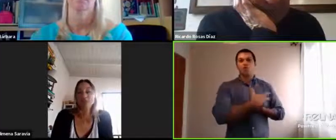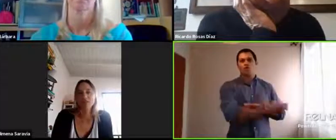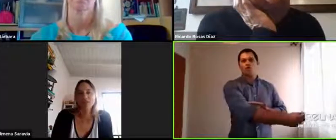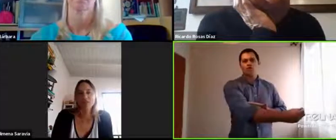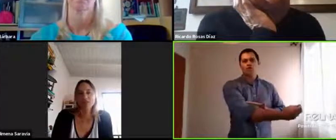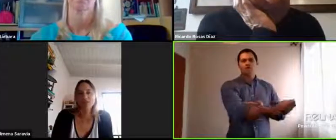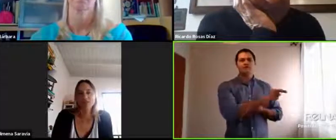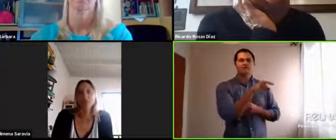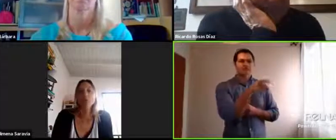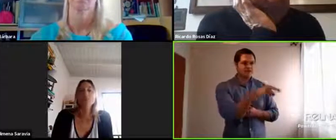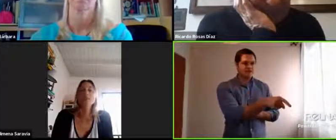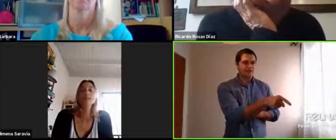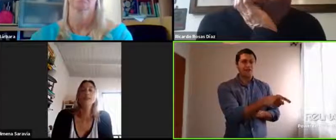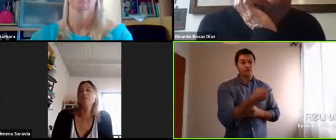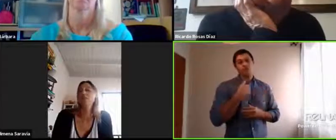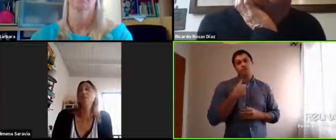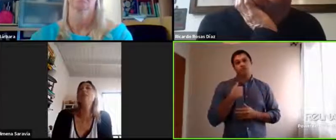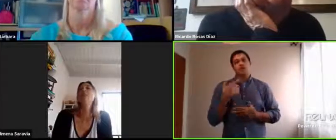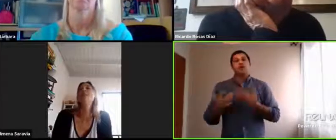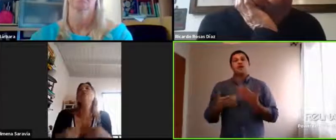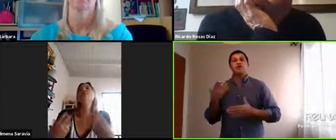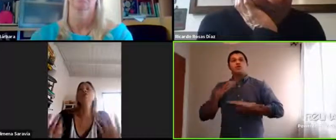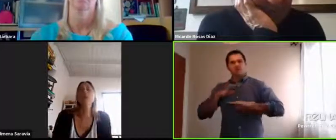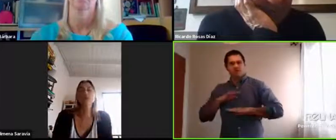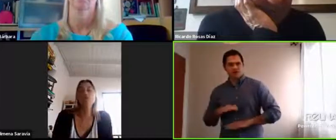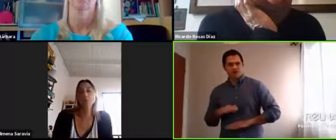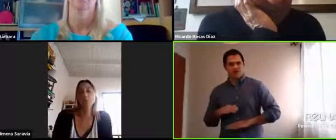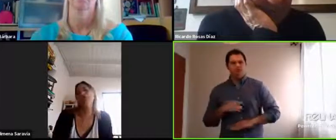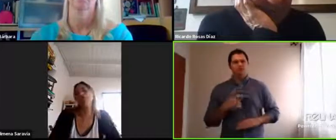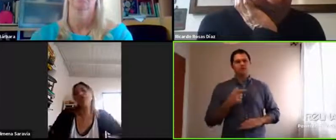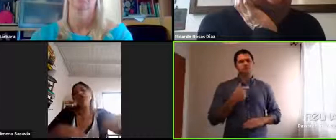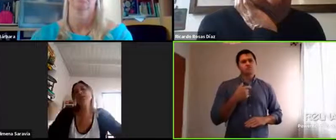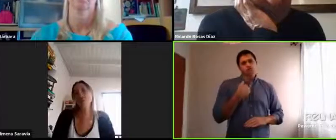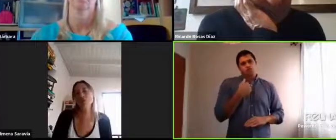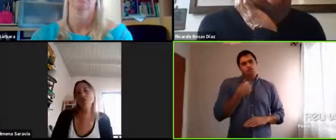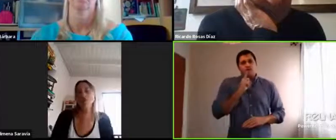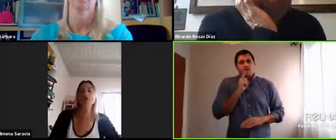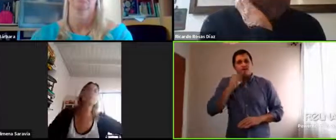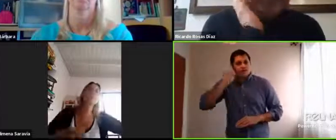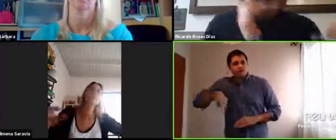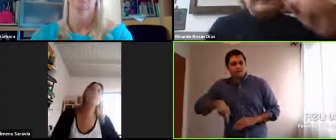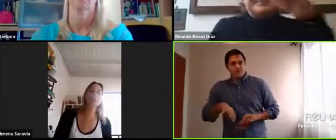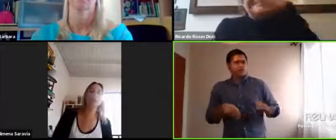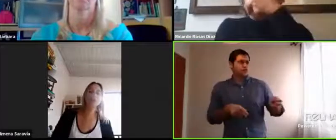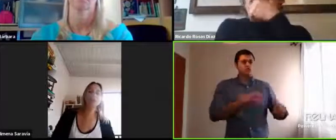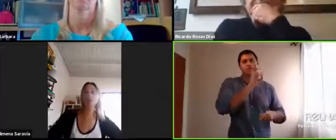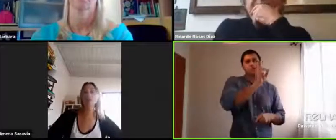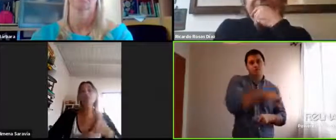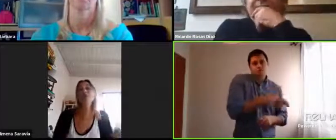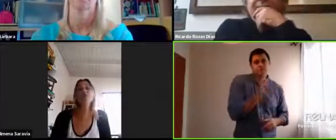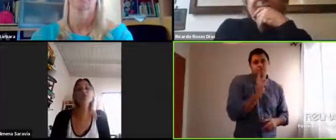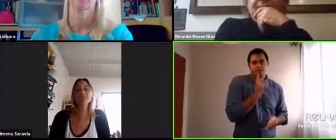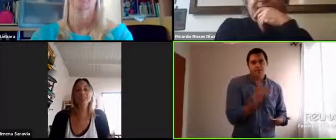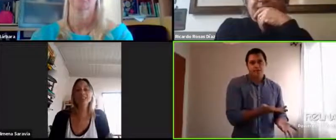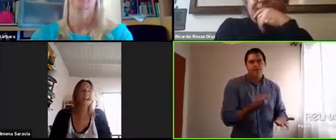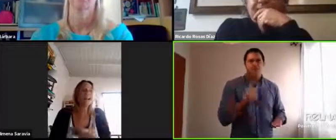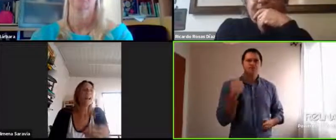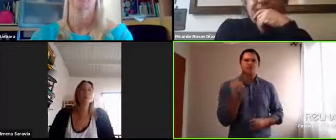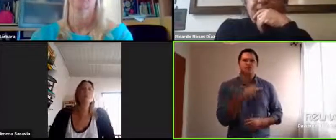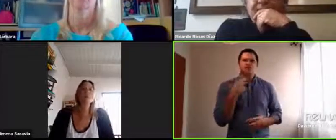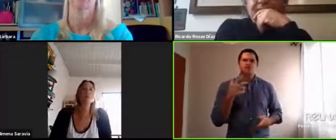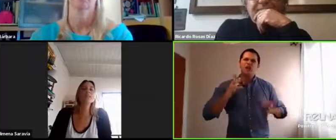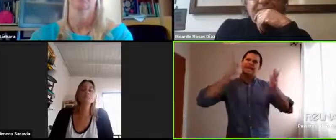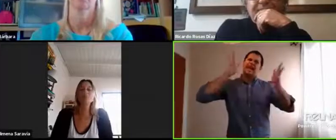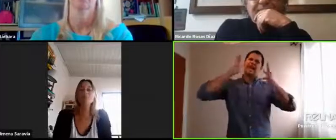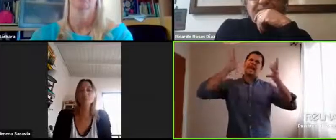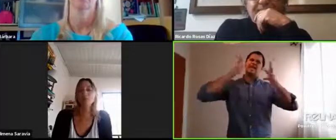esto que siento, ¿no? Porque si todos tenemos razón de estar enojados, pero si todos estamos a los gritos y todos damos cortazo y revoliamos cosas, la